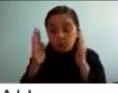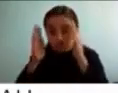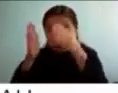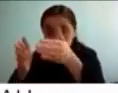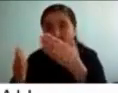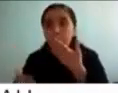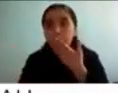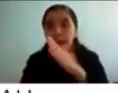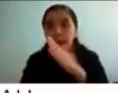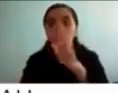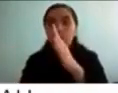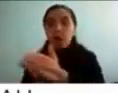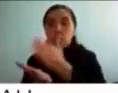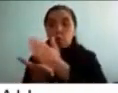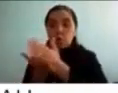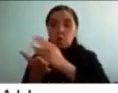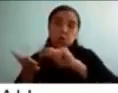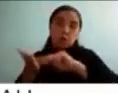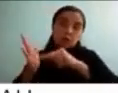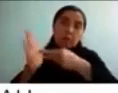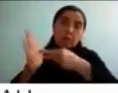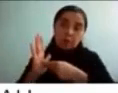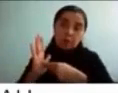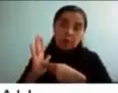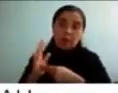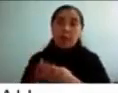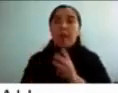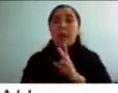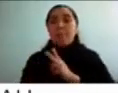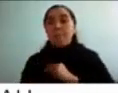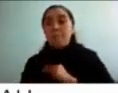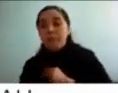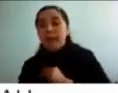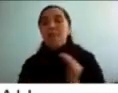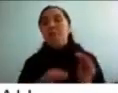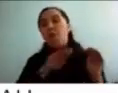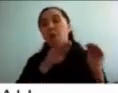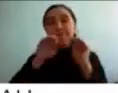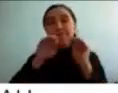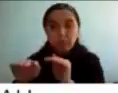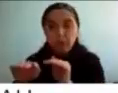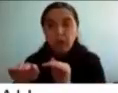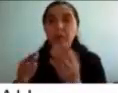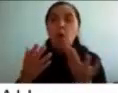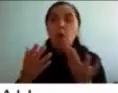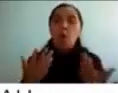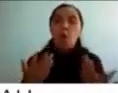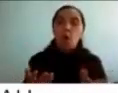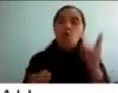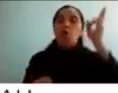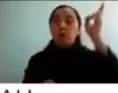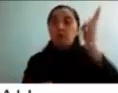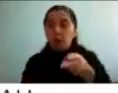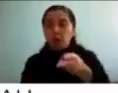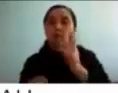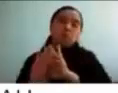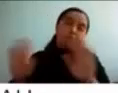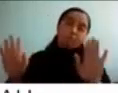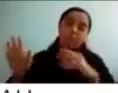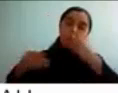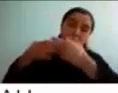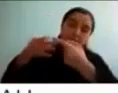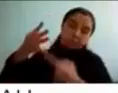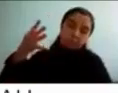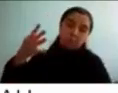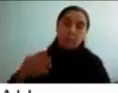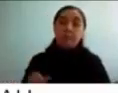problema manejo de economía de fichas técnica de modelado refuerzos extinciones tiempo fuera etcétera este último